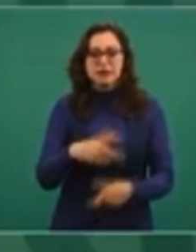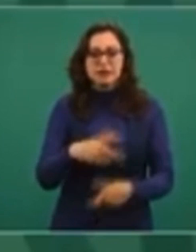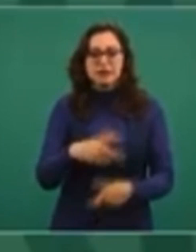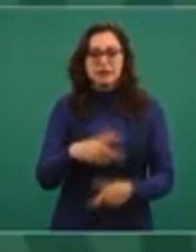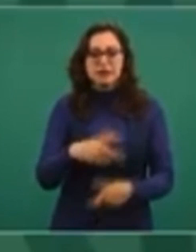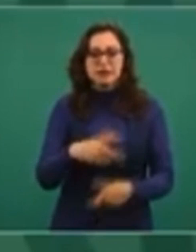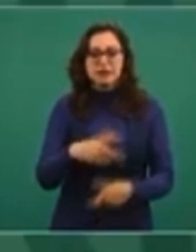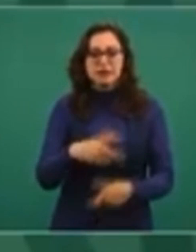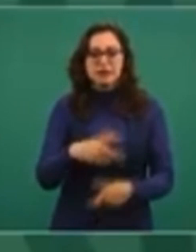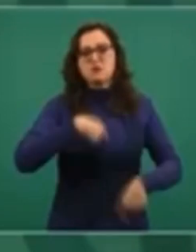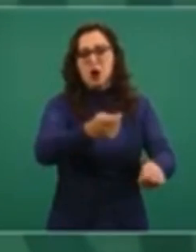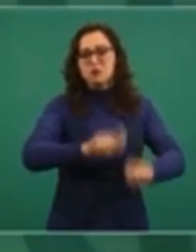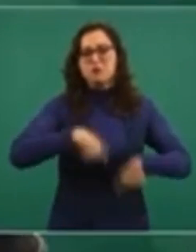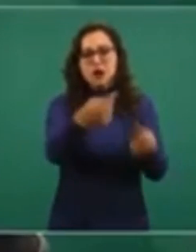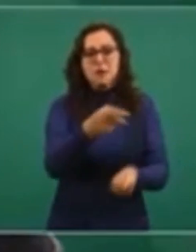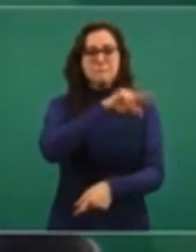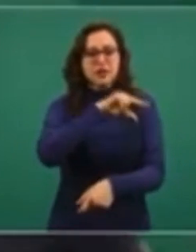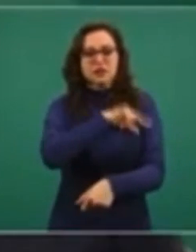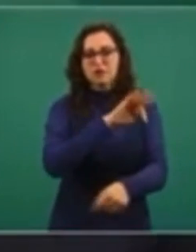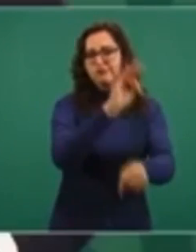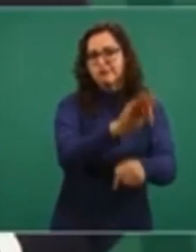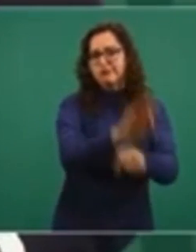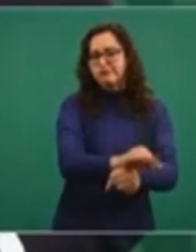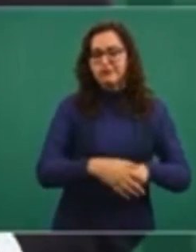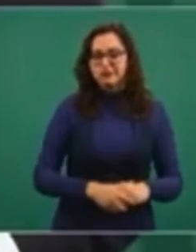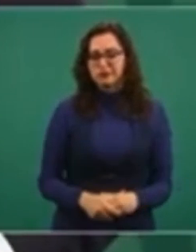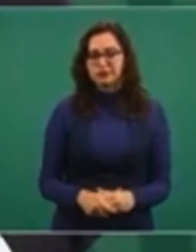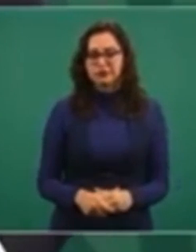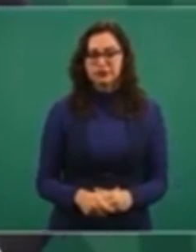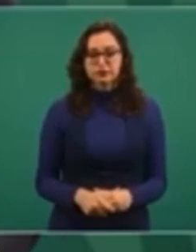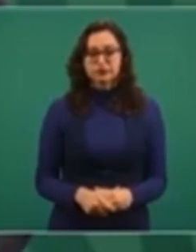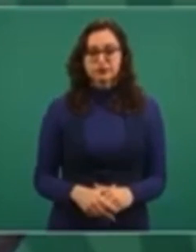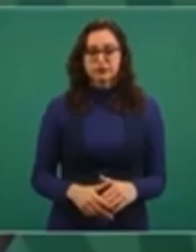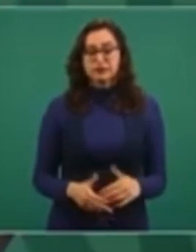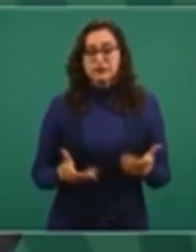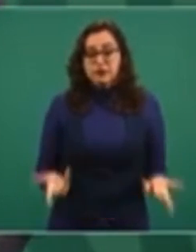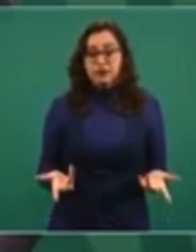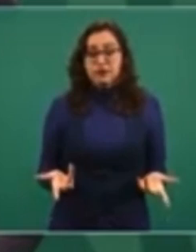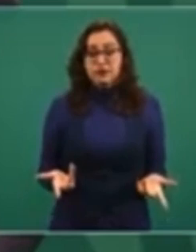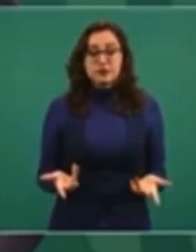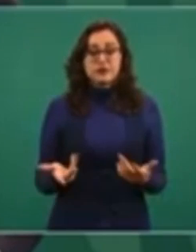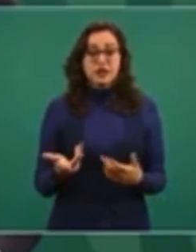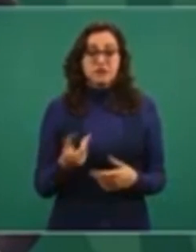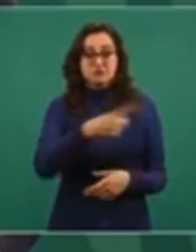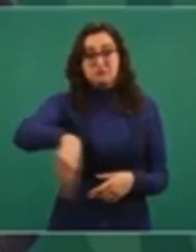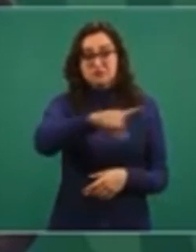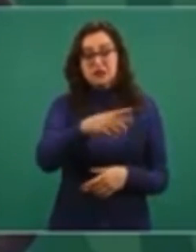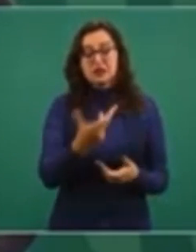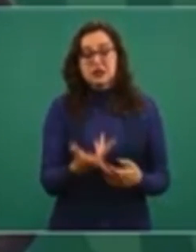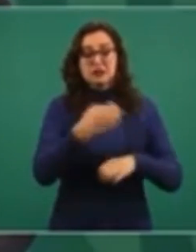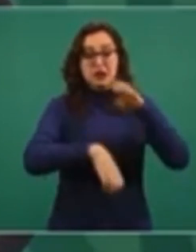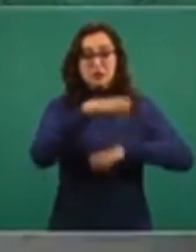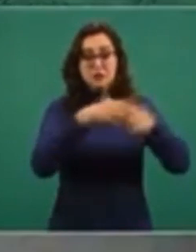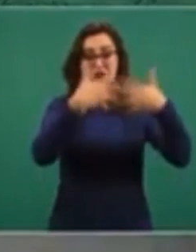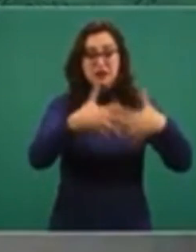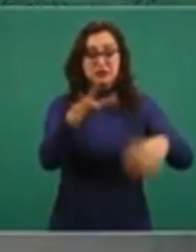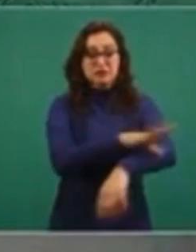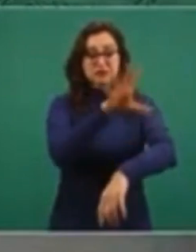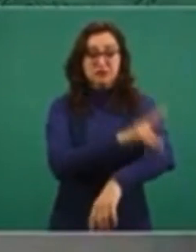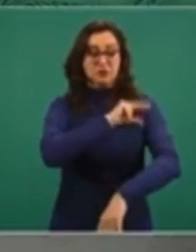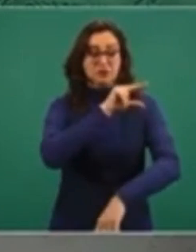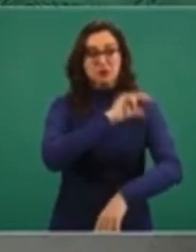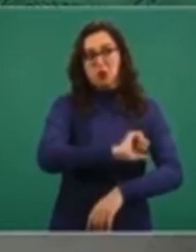para garantizar los intereses de las empresas que venden energía eléctrica a la Comisión Federal de Ejiceo, a las empresas